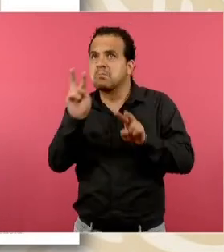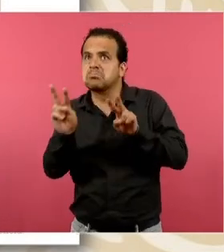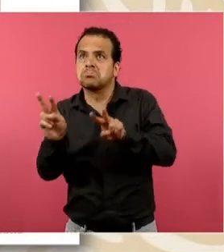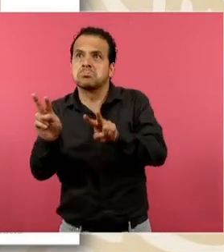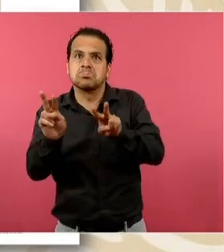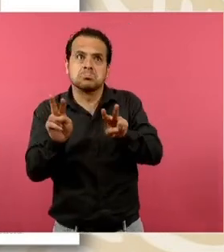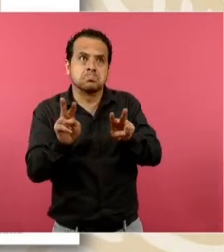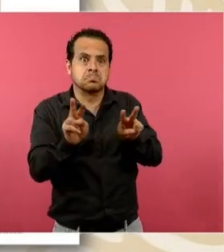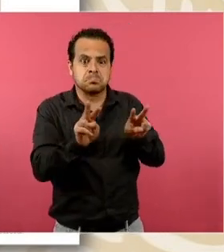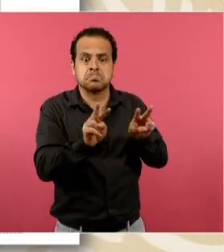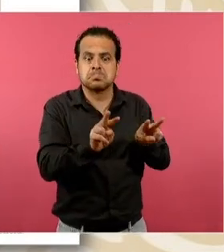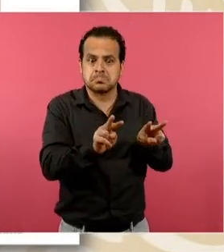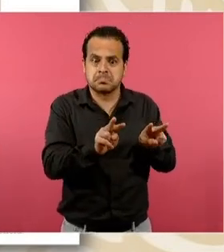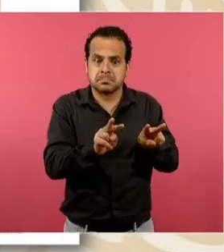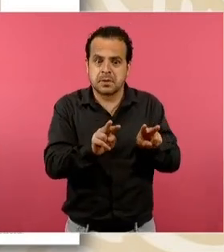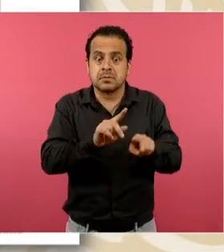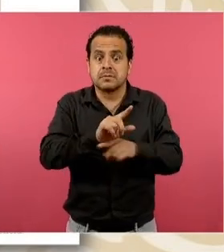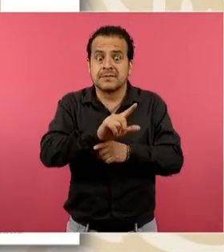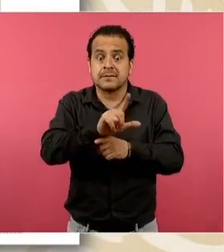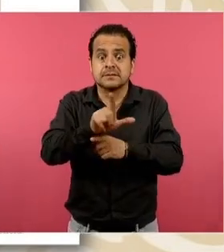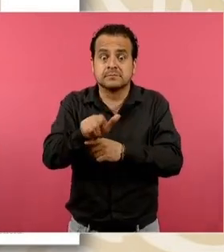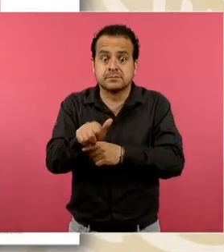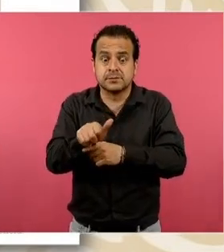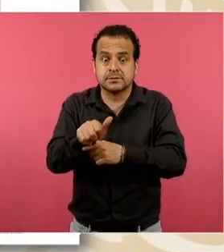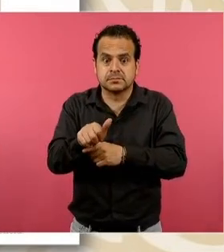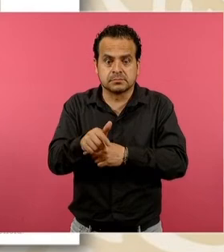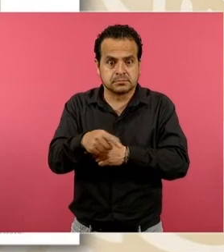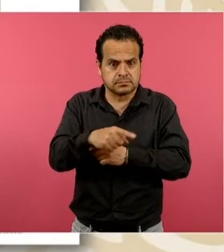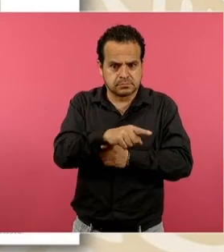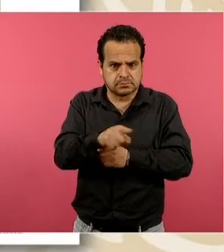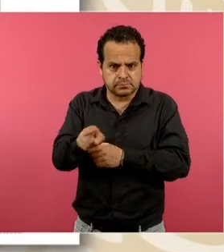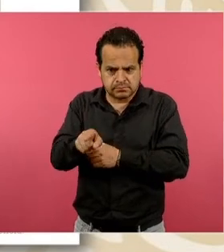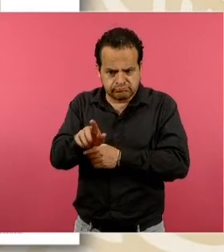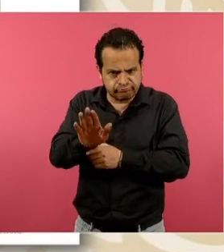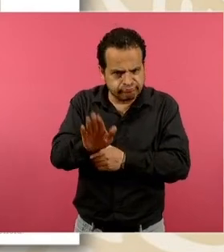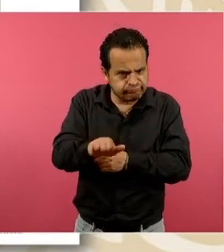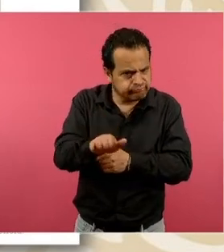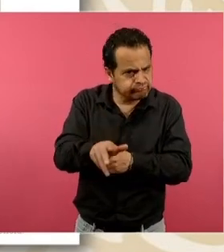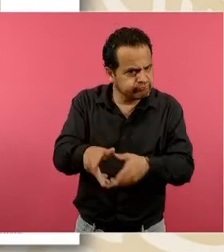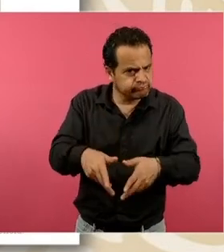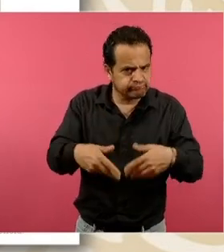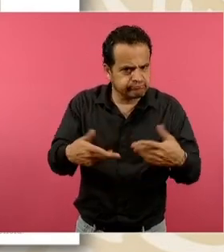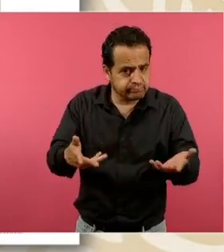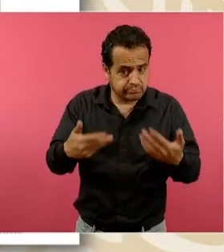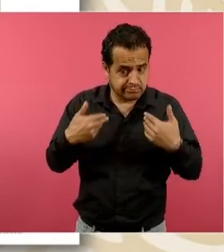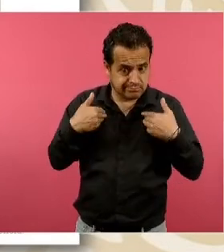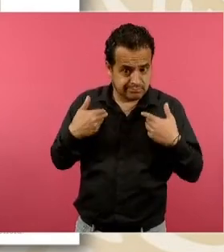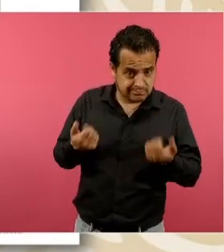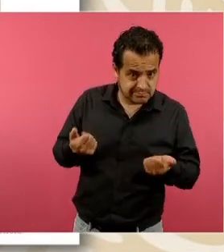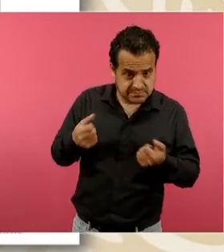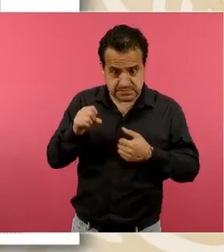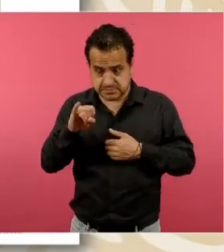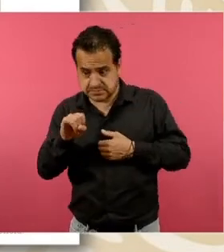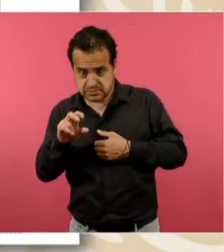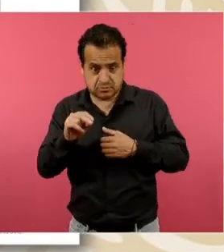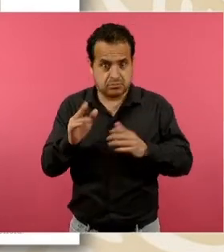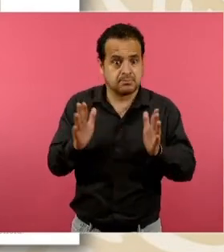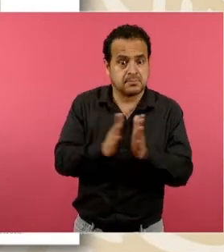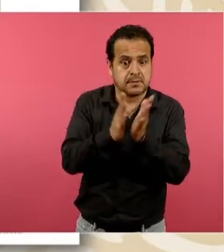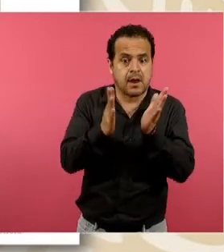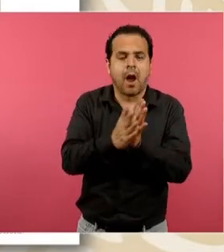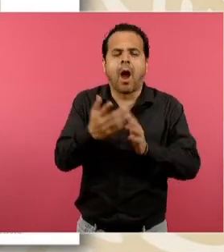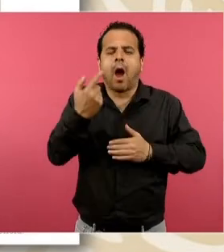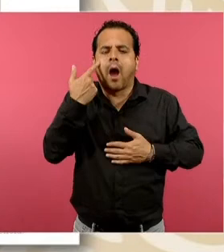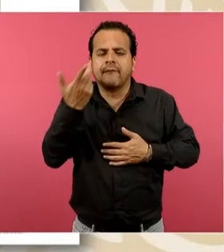de los participantes, ¿a través de qué? De una coevaluación, no sólo me evalúo lo que me hace falta, sino la participación de los demás compañeros va a